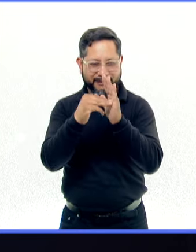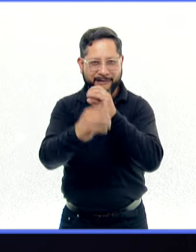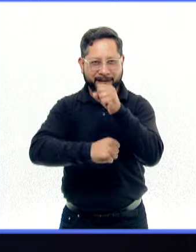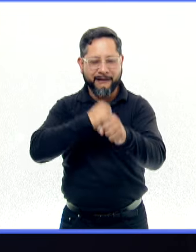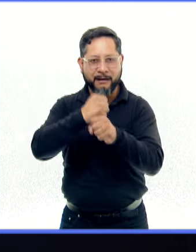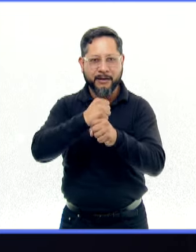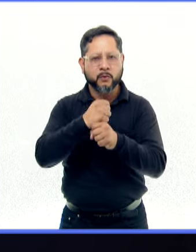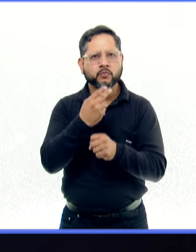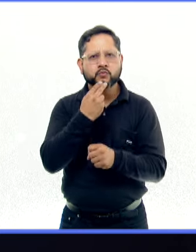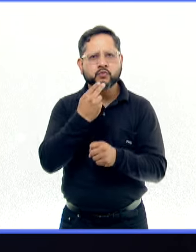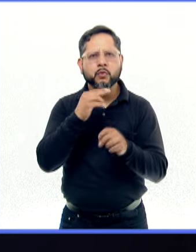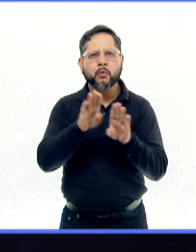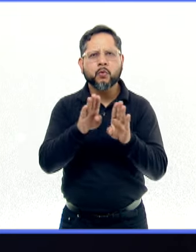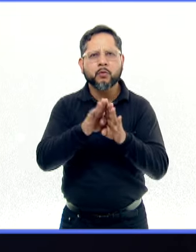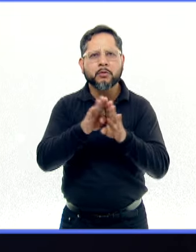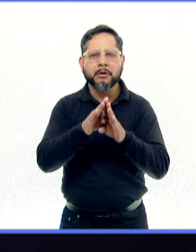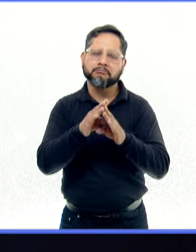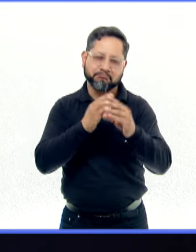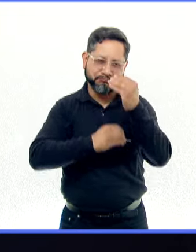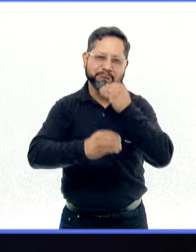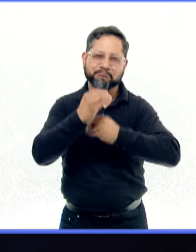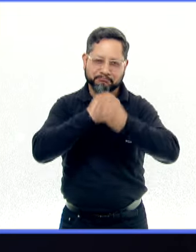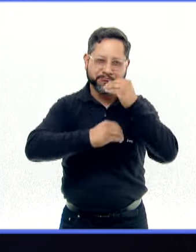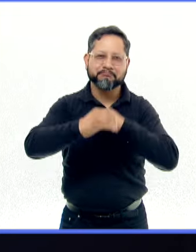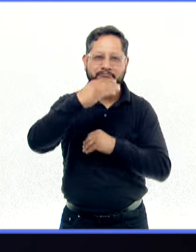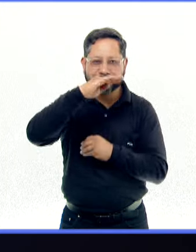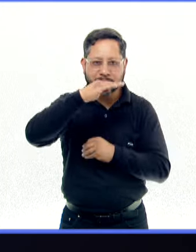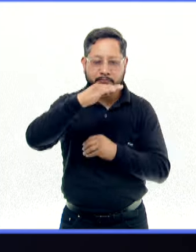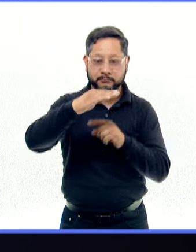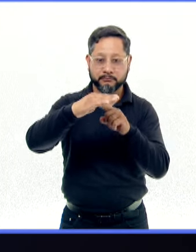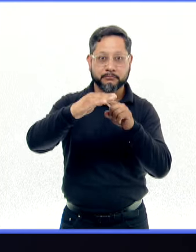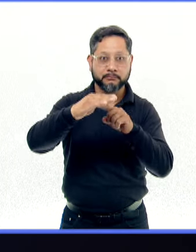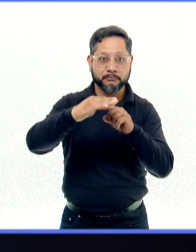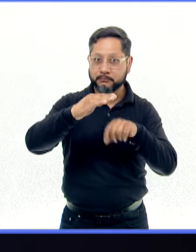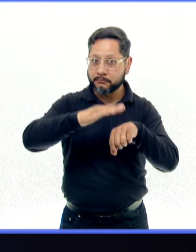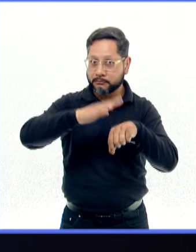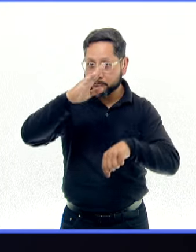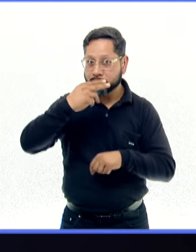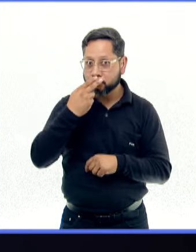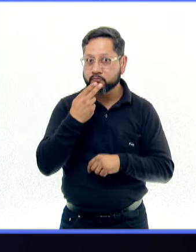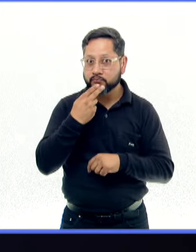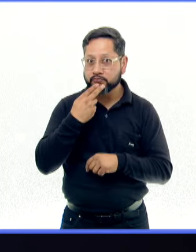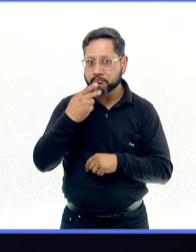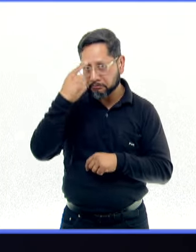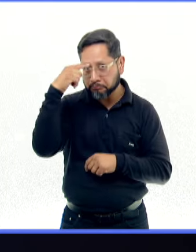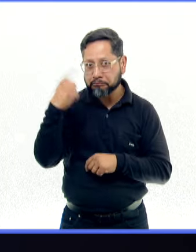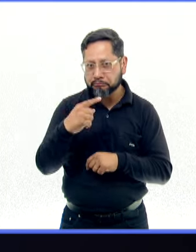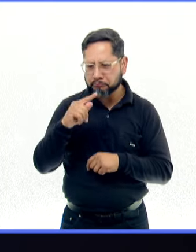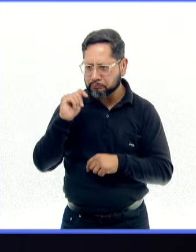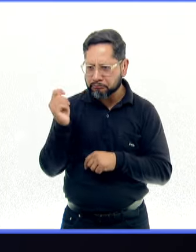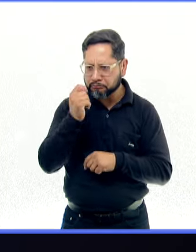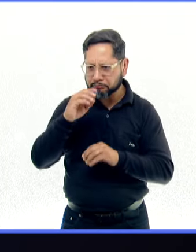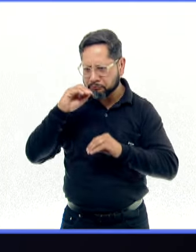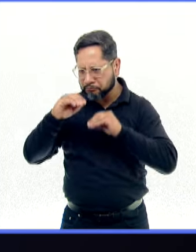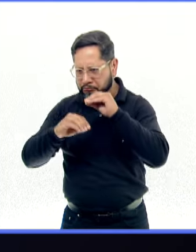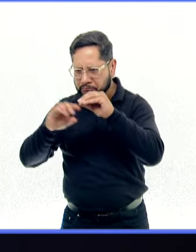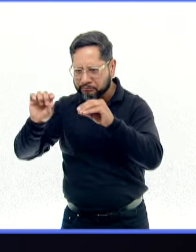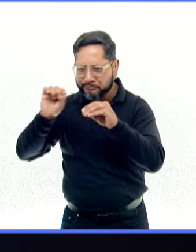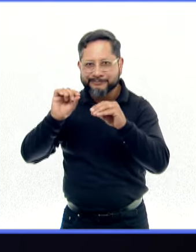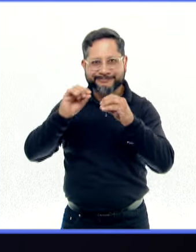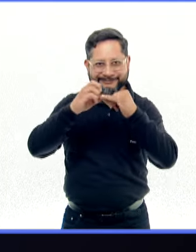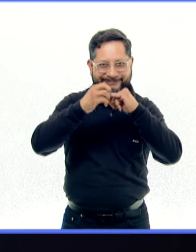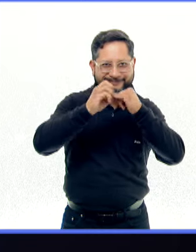el mayor uso del maíz se da en la industria de la alimentación. Sin embargo, existen varias tecnologías para procesar sus granos y